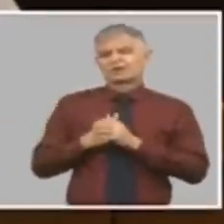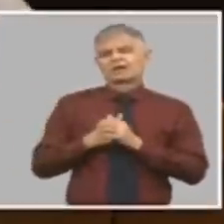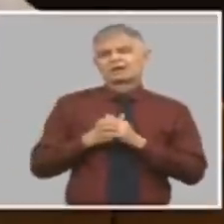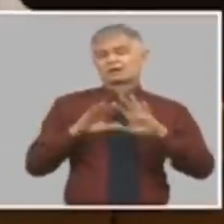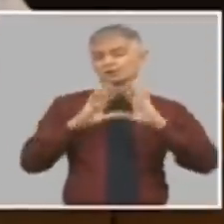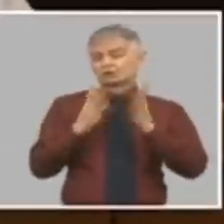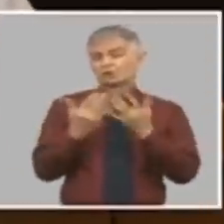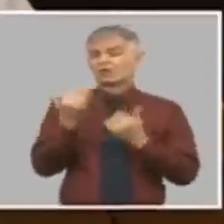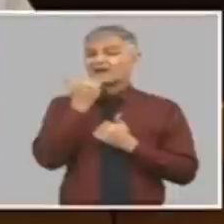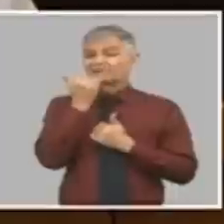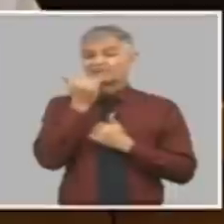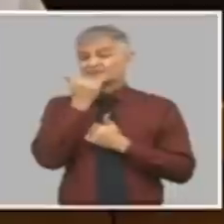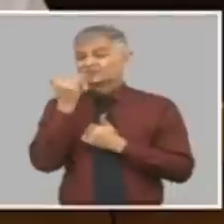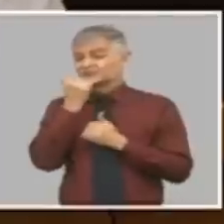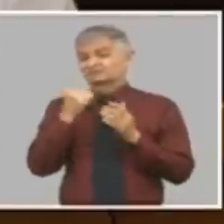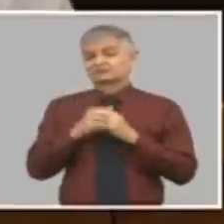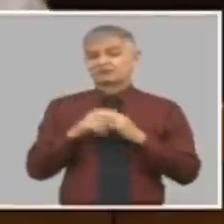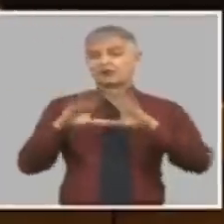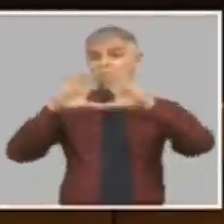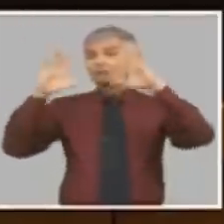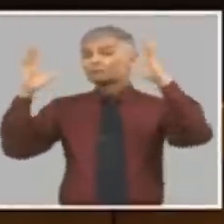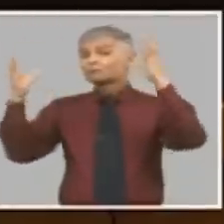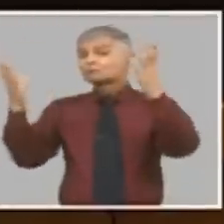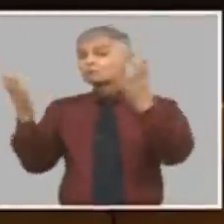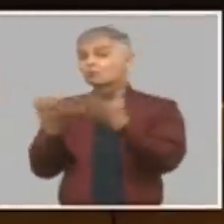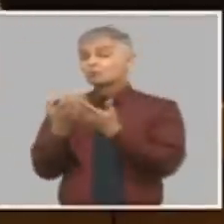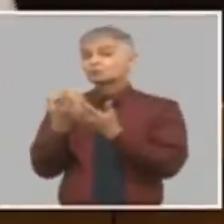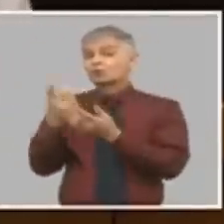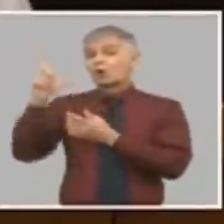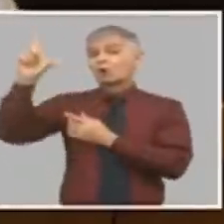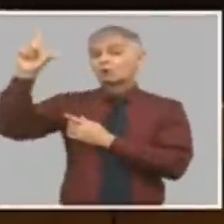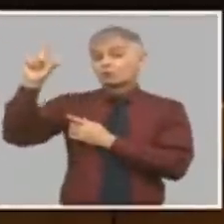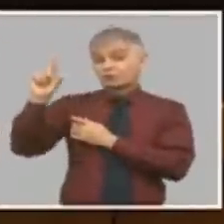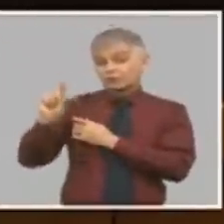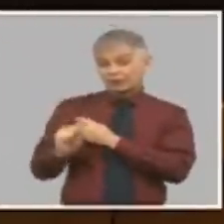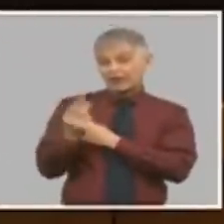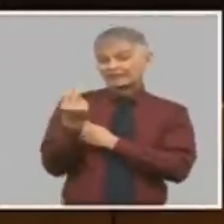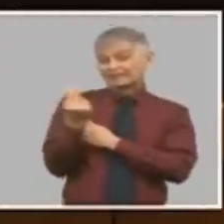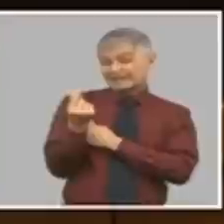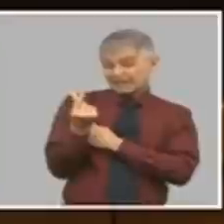y en el mundo entero esas devaluaciones son traumáticas